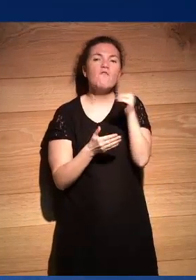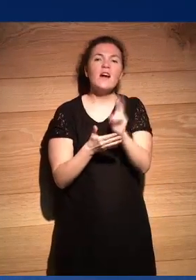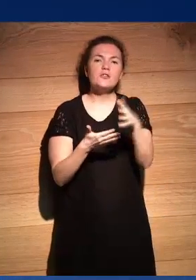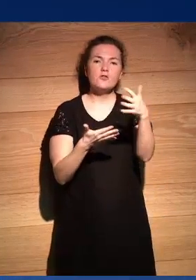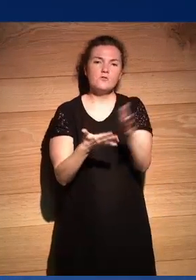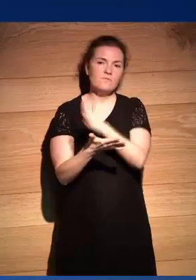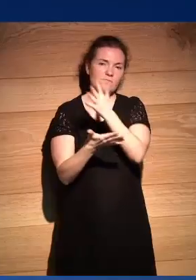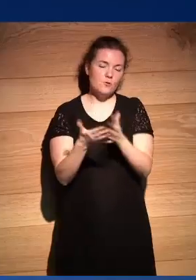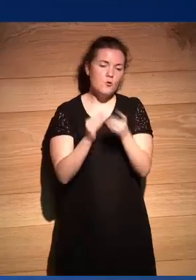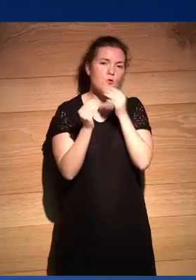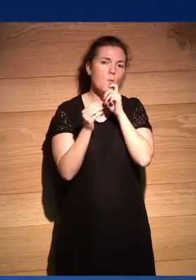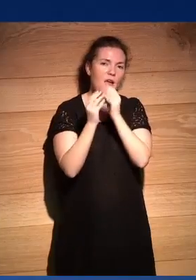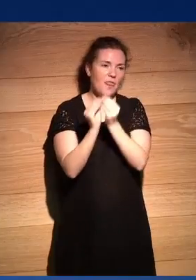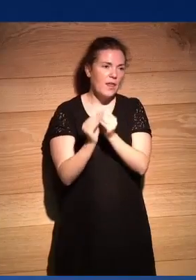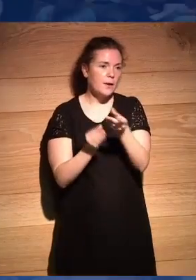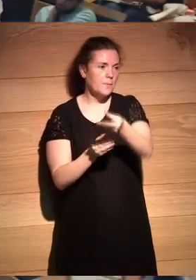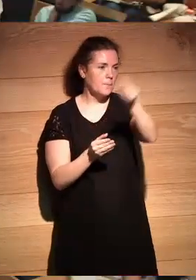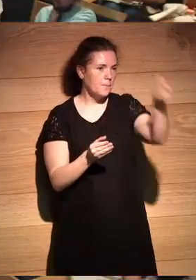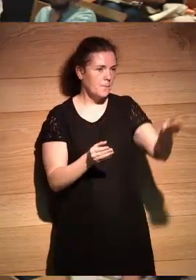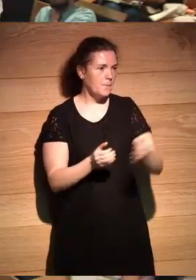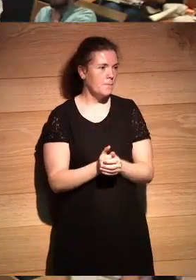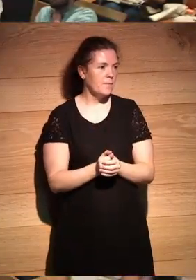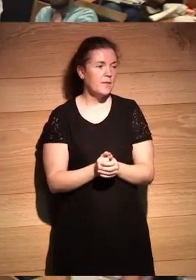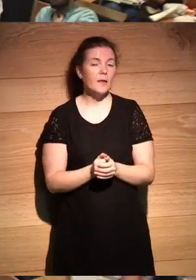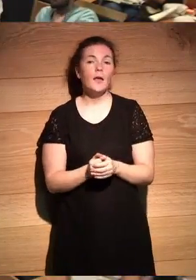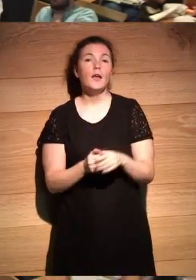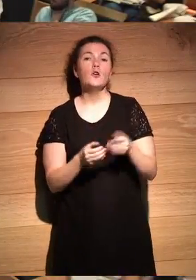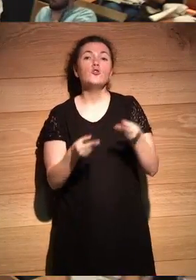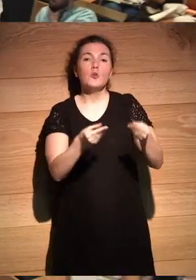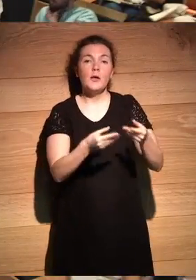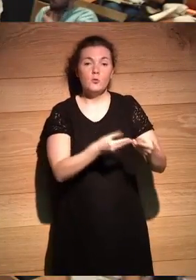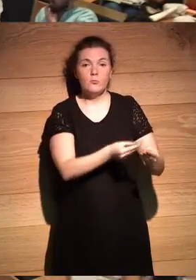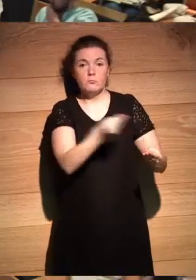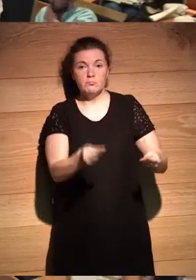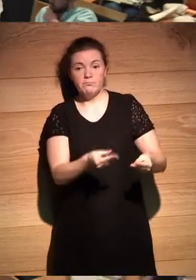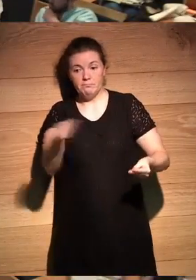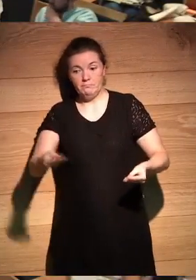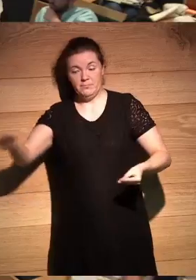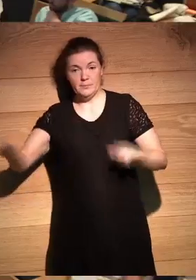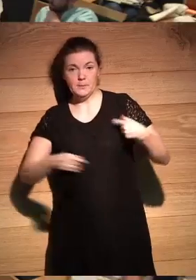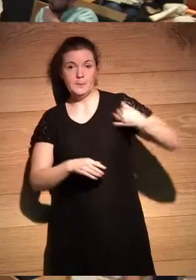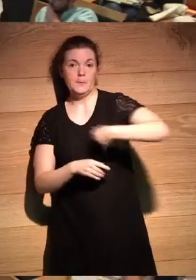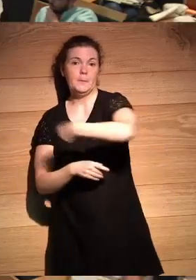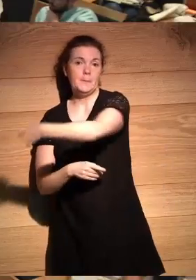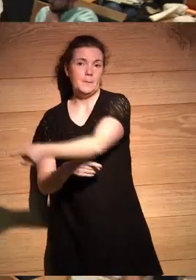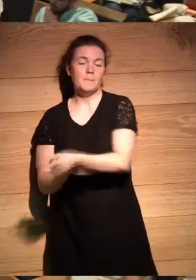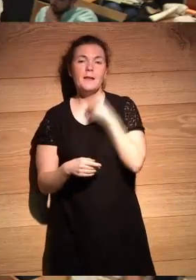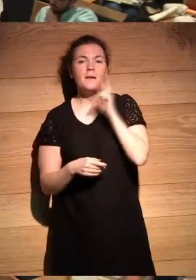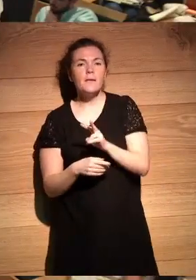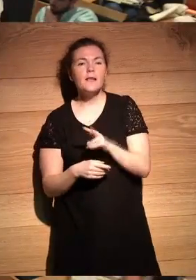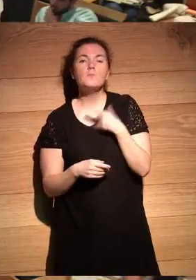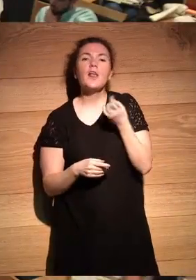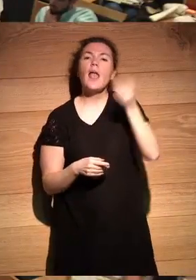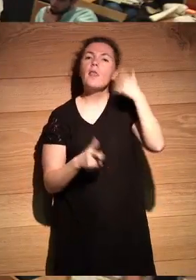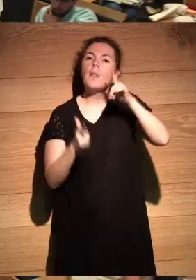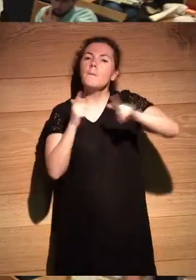paso para que lo lo pasen para allá y lo van pasando así para que lo vean porque hay una idea del viaje también que es el viaje que